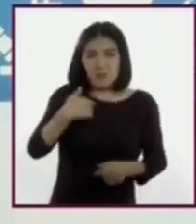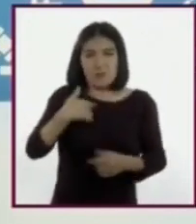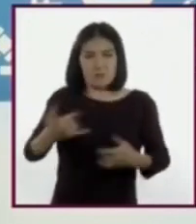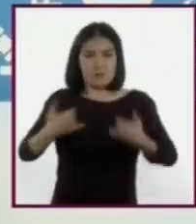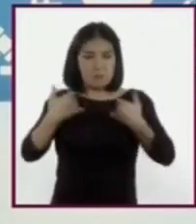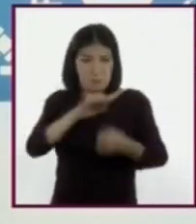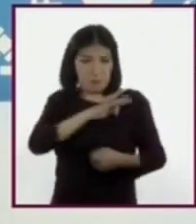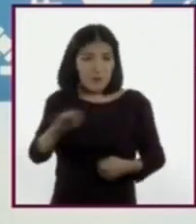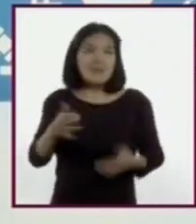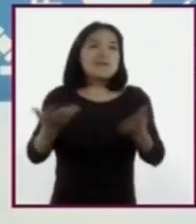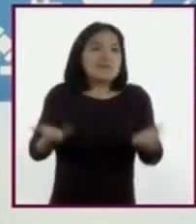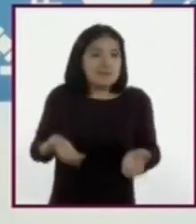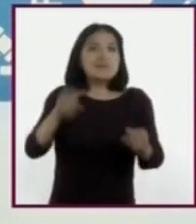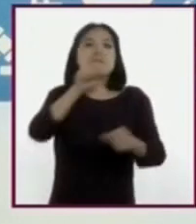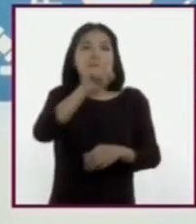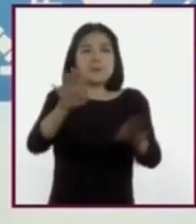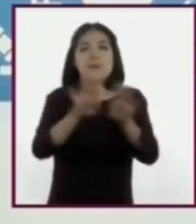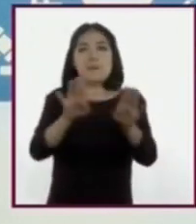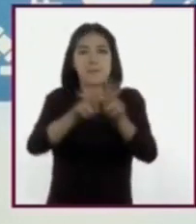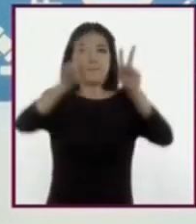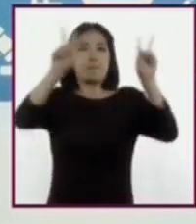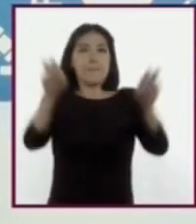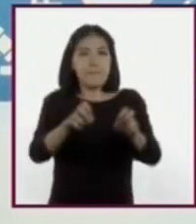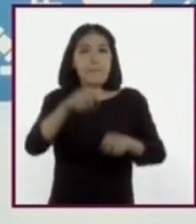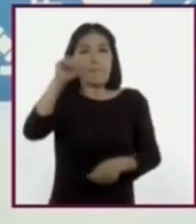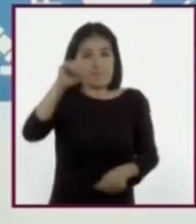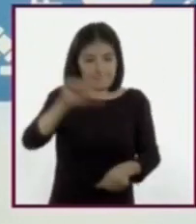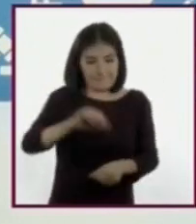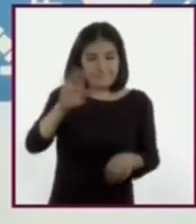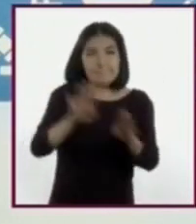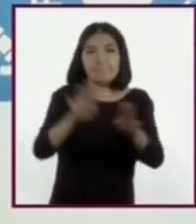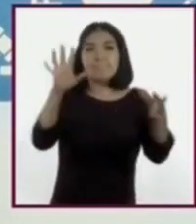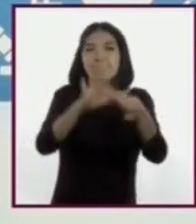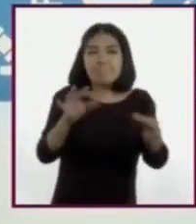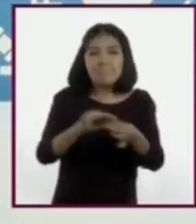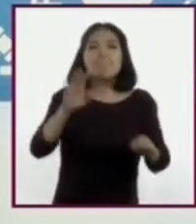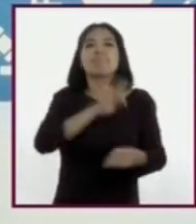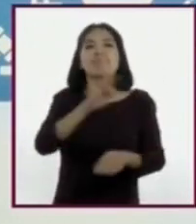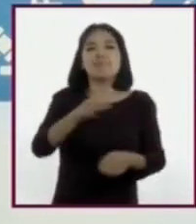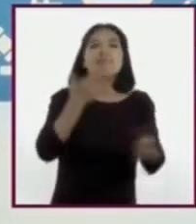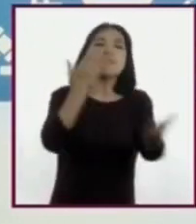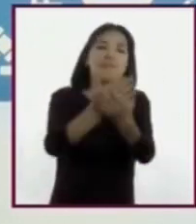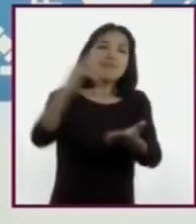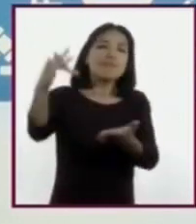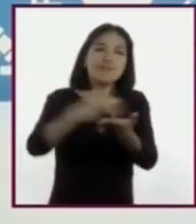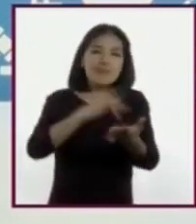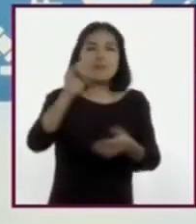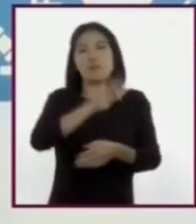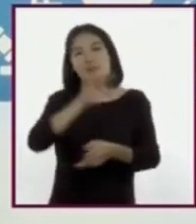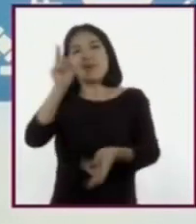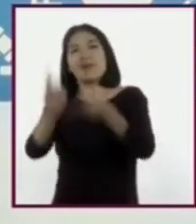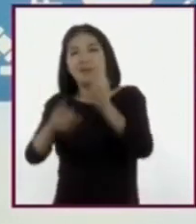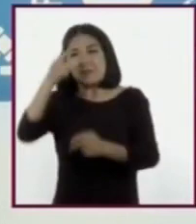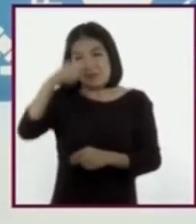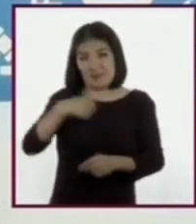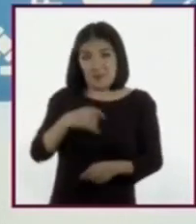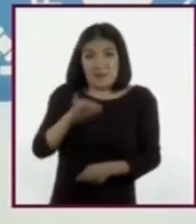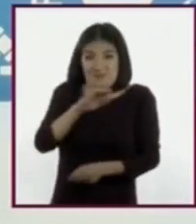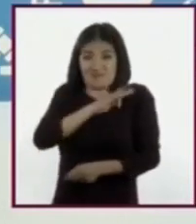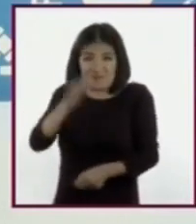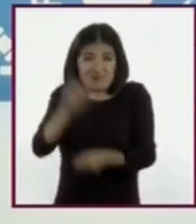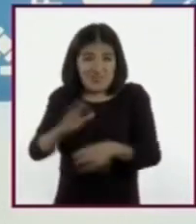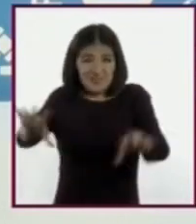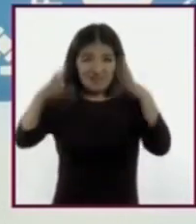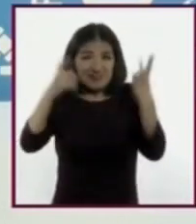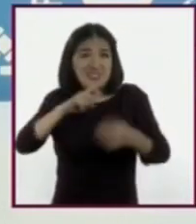sobre el tema. Como ahora, preguntar, pedir apoyo a un adulto con quien puedan platicar y que pueda ofrecerles información